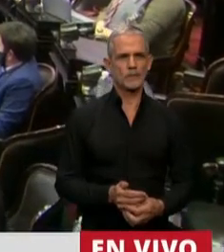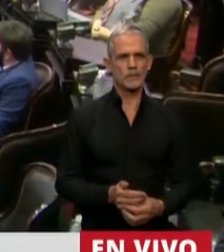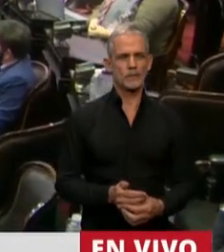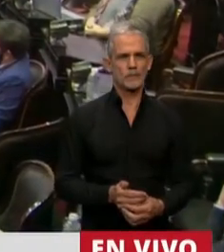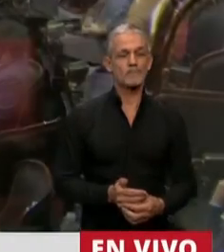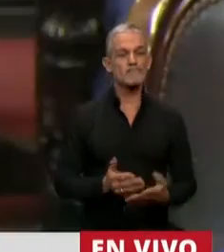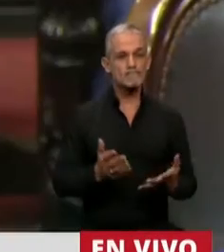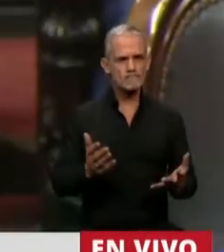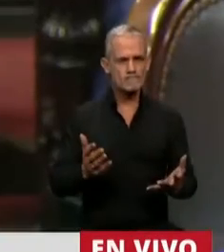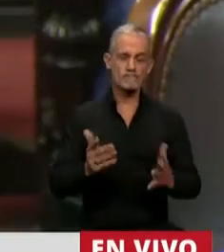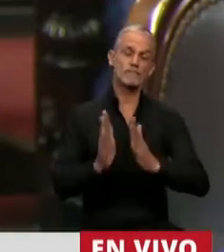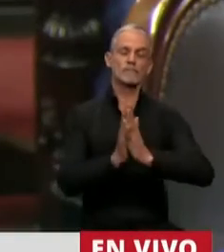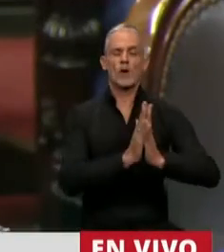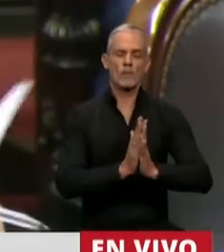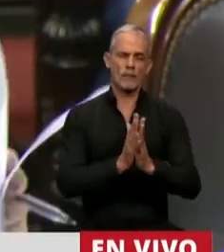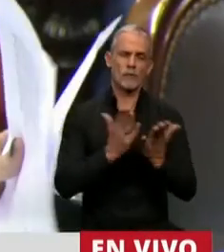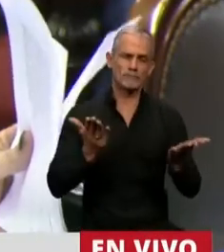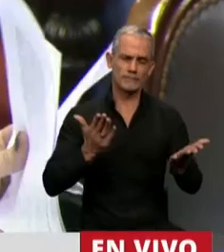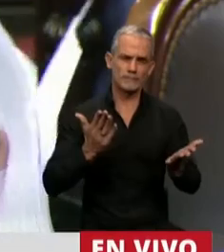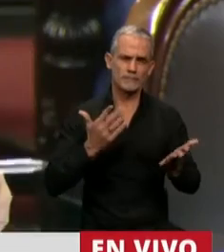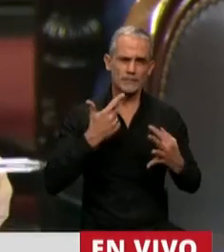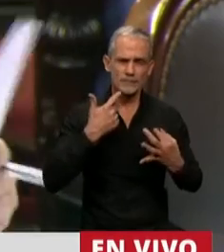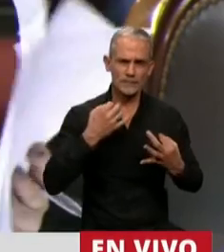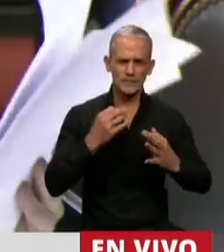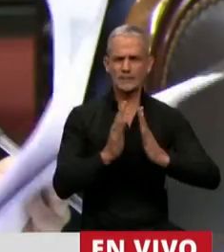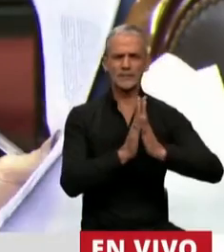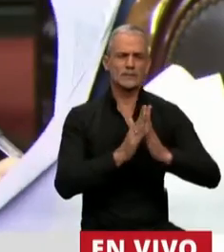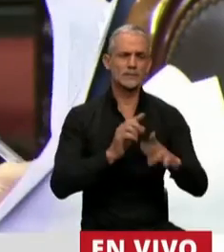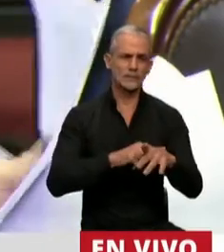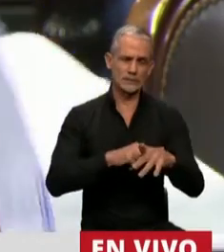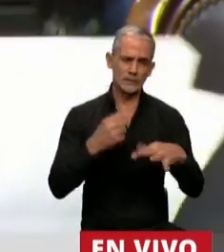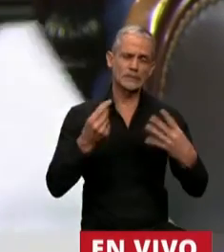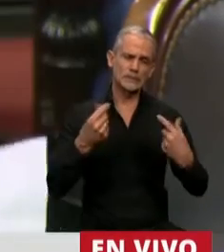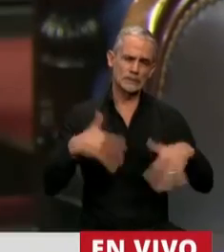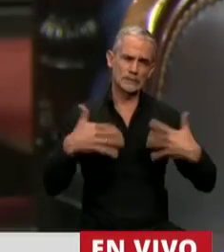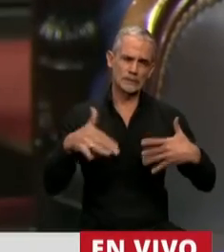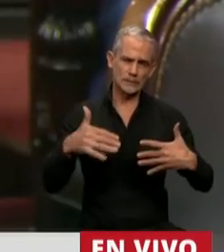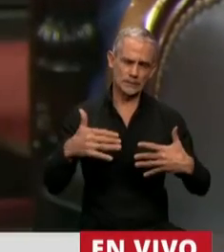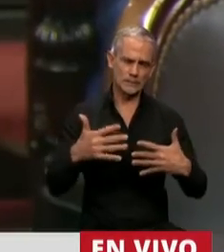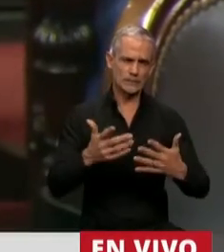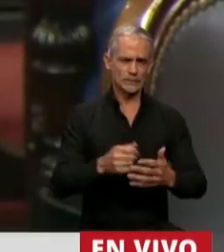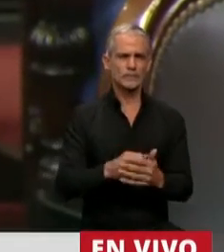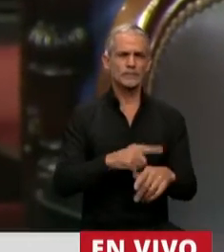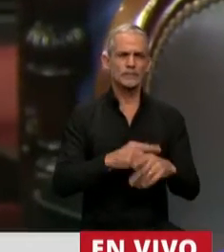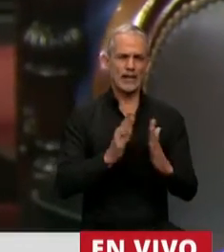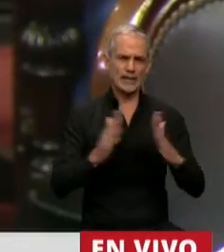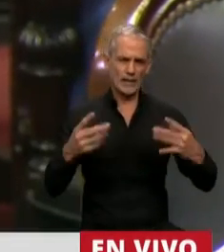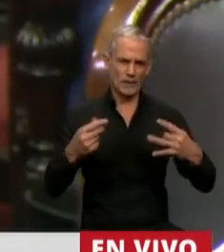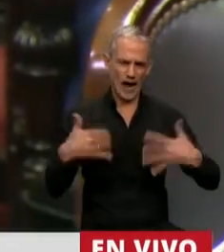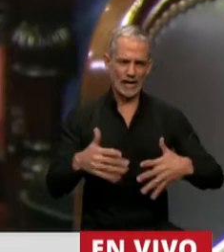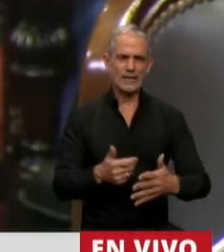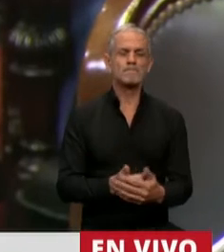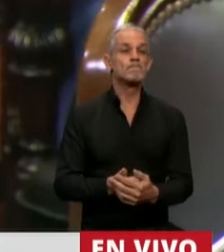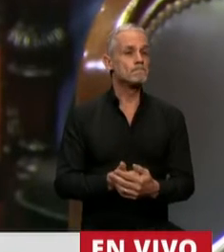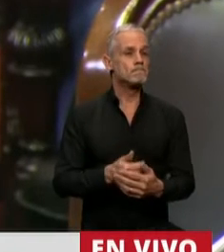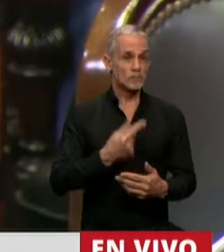Si me permiten, porque la verdad estamos en un tiempo valioso, es cierto que también tiene